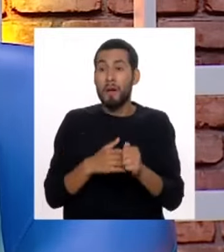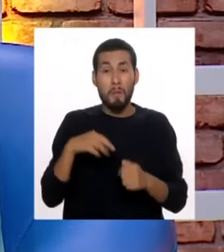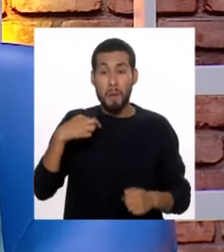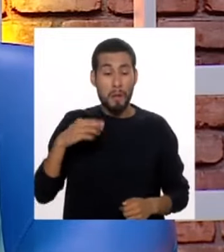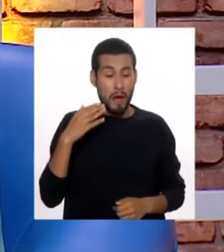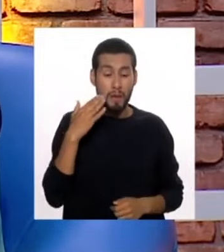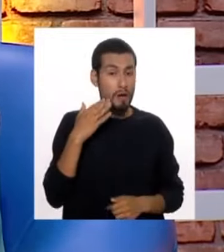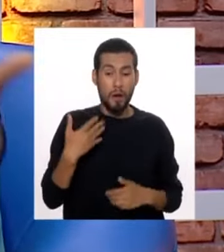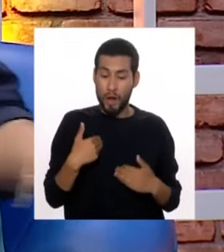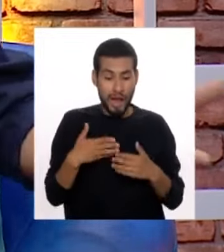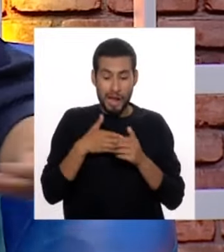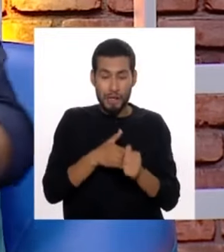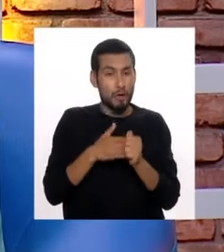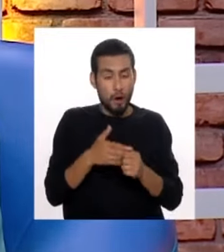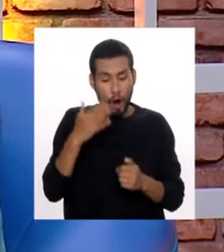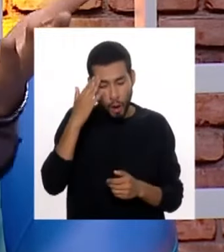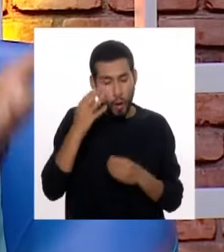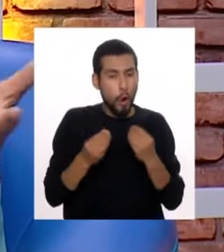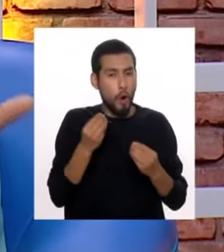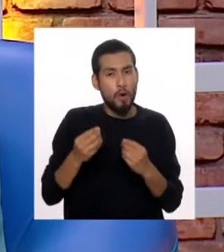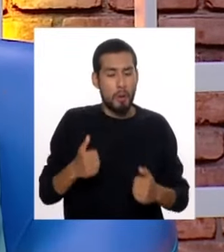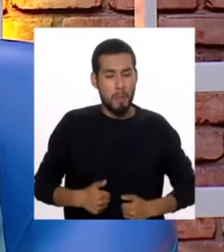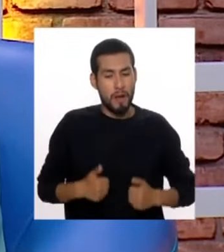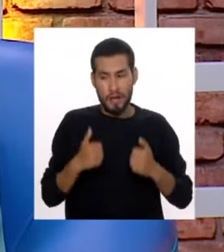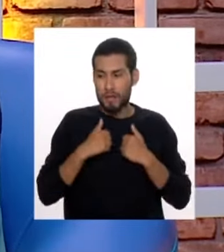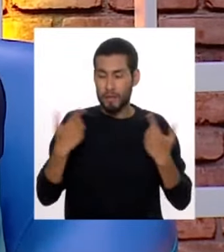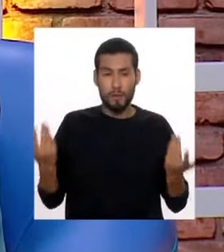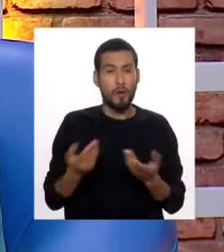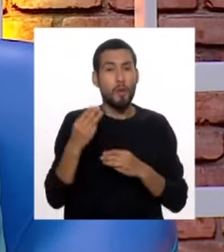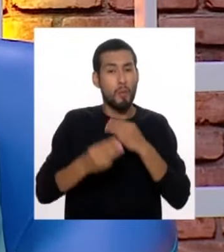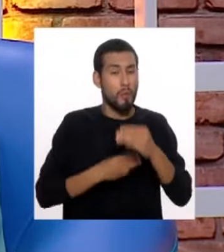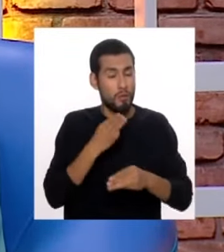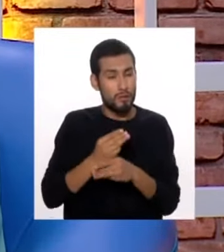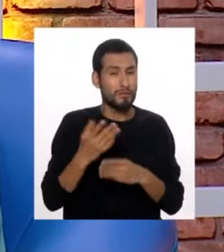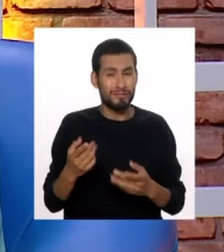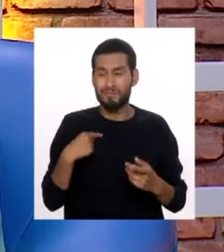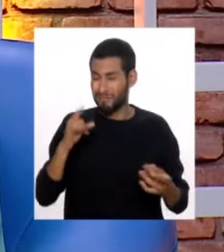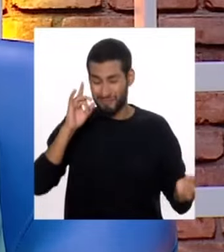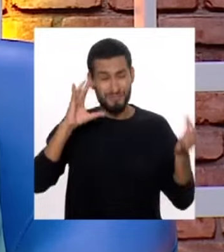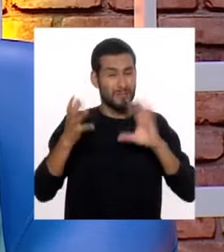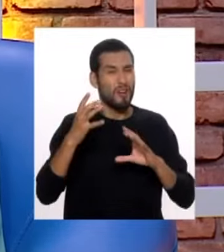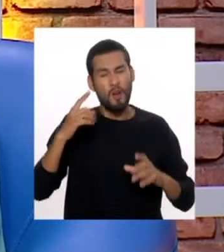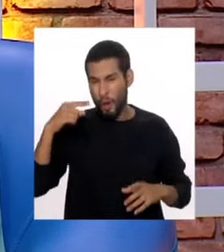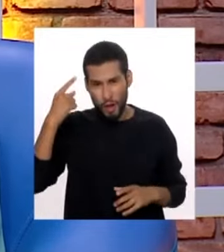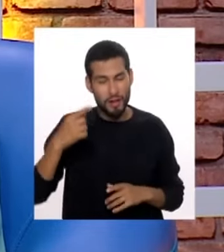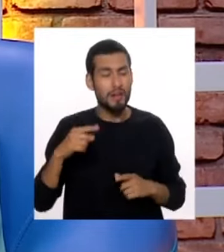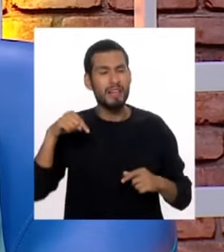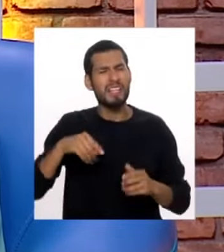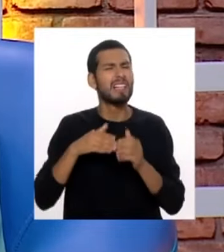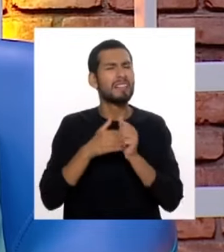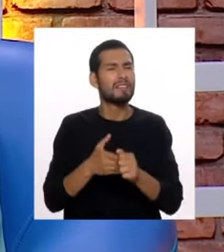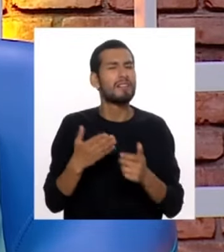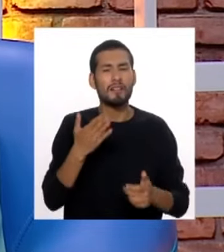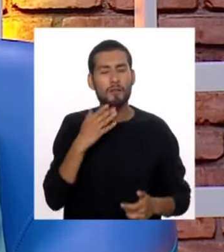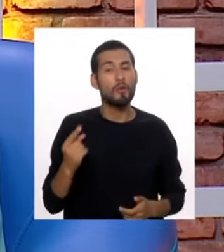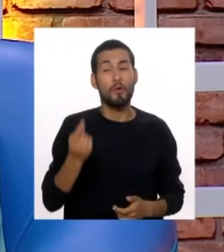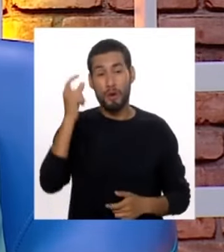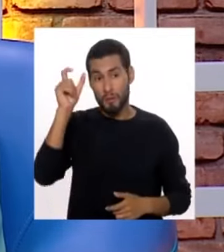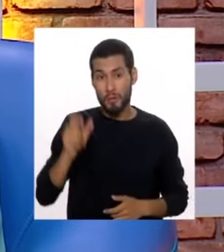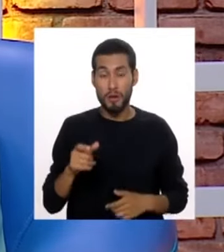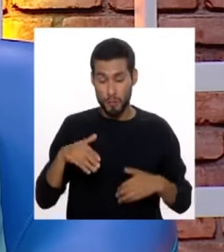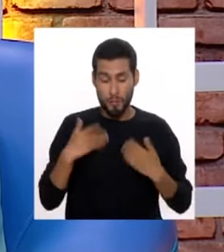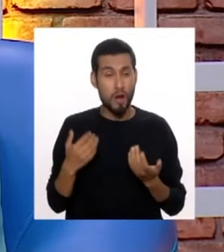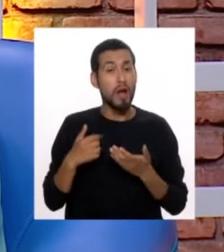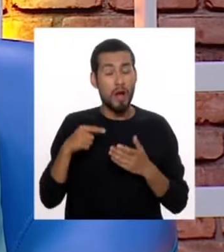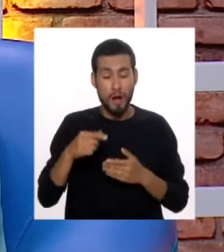papás, no tenemos una guía para poder vivir en este mundo que a veces nos vuelve loco. Esa guía, la única persona que